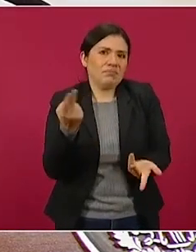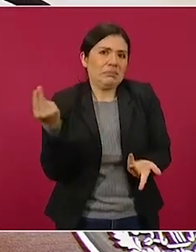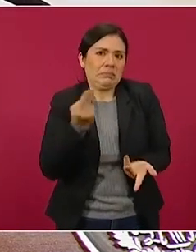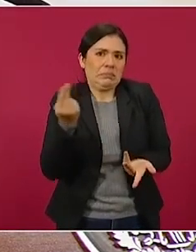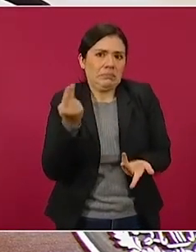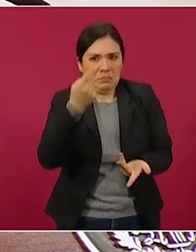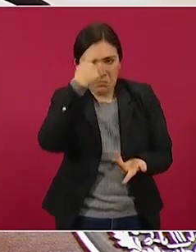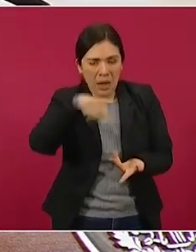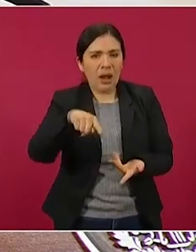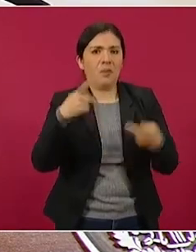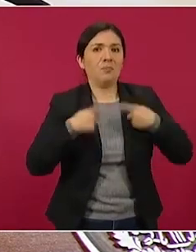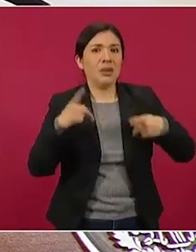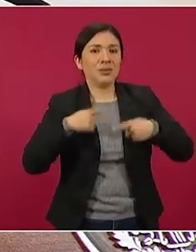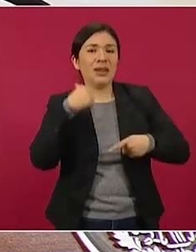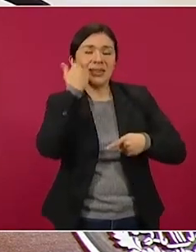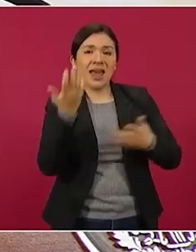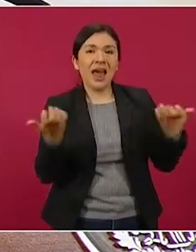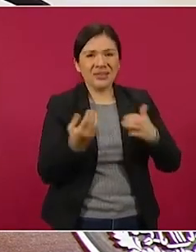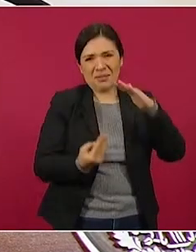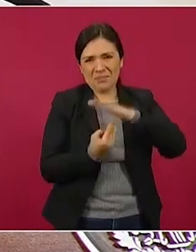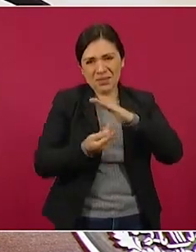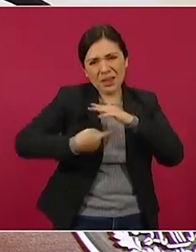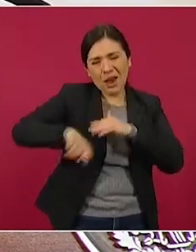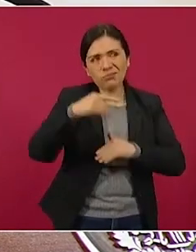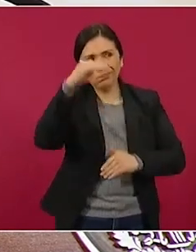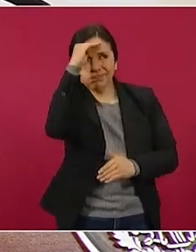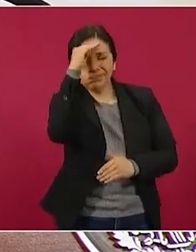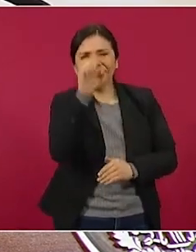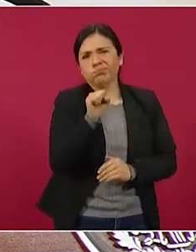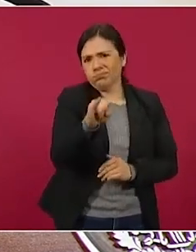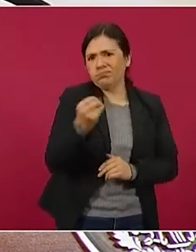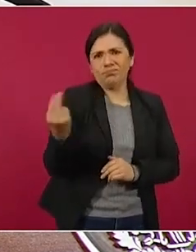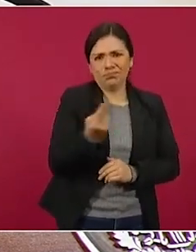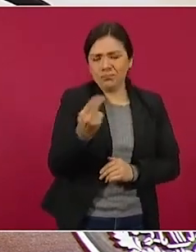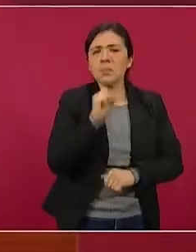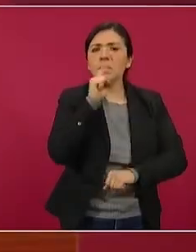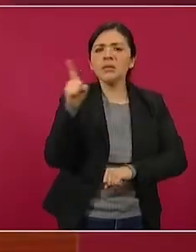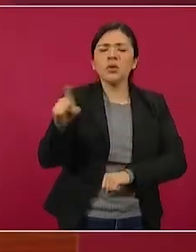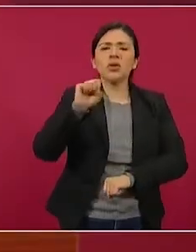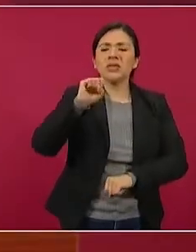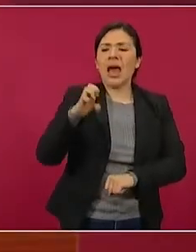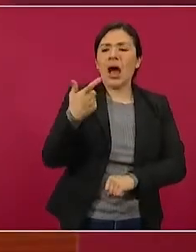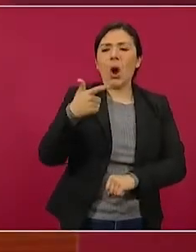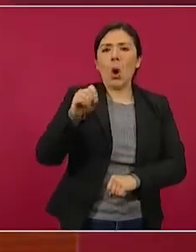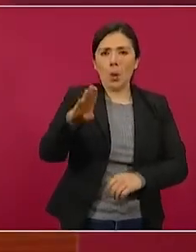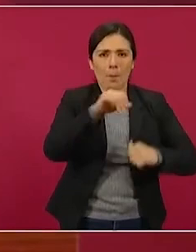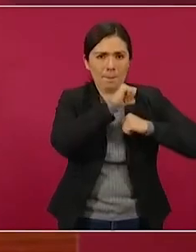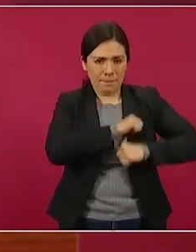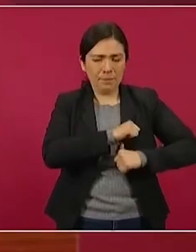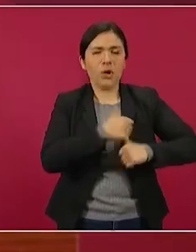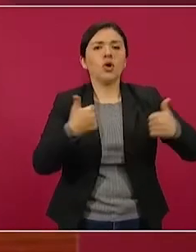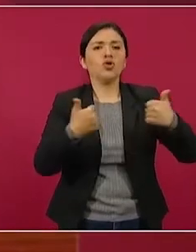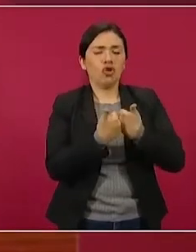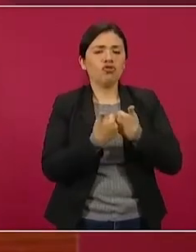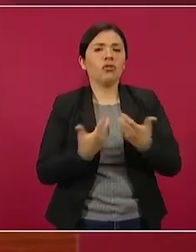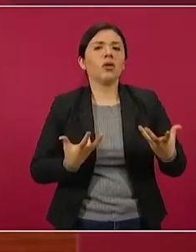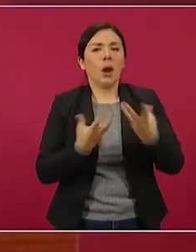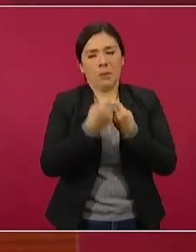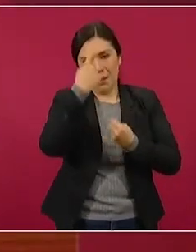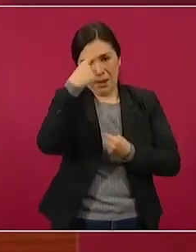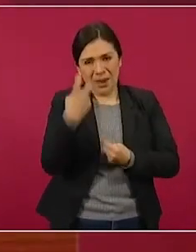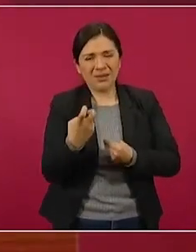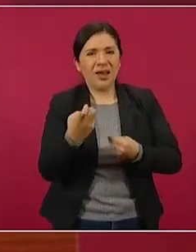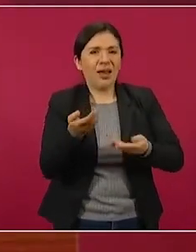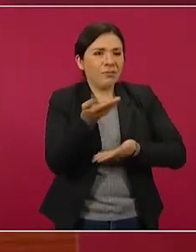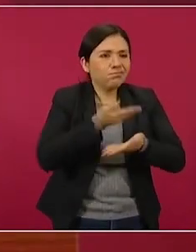los participantes de la mesa, tanto el secretario de Gobernación, quien encabeza los trabajos